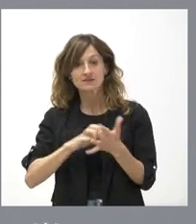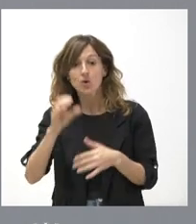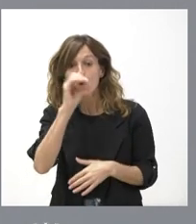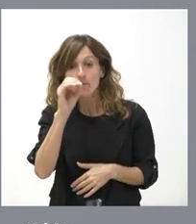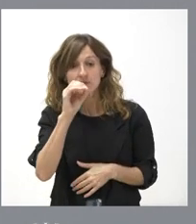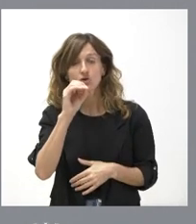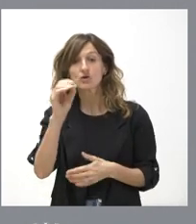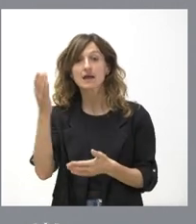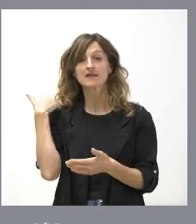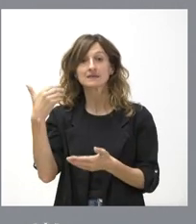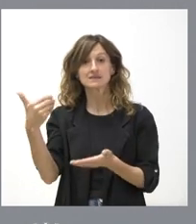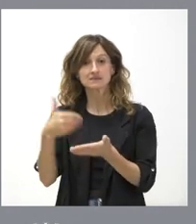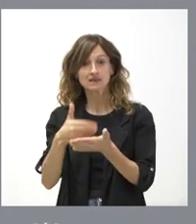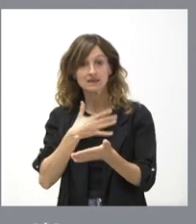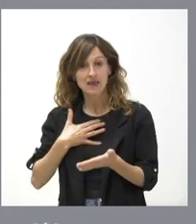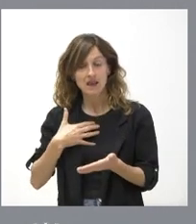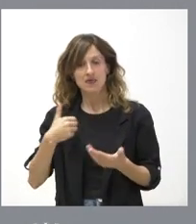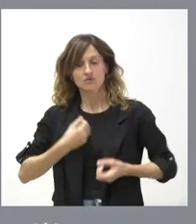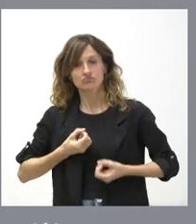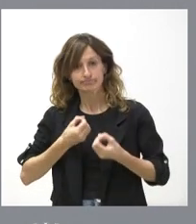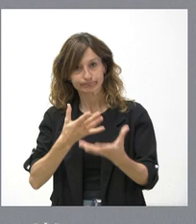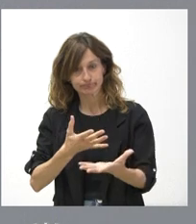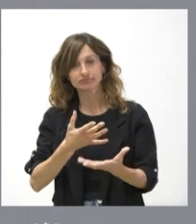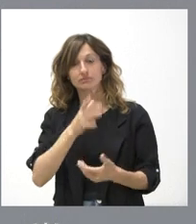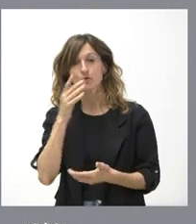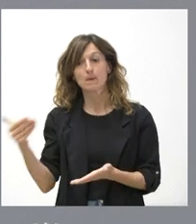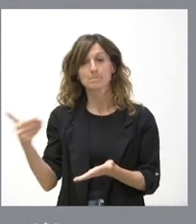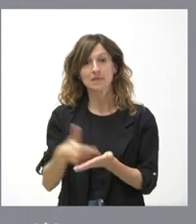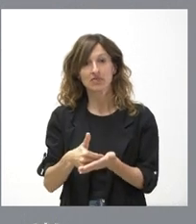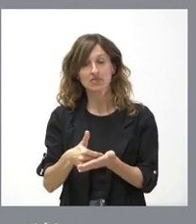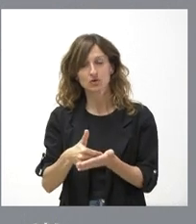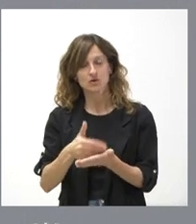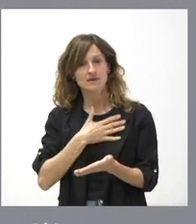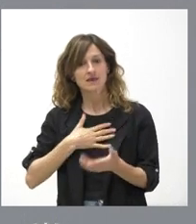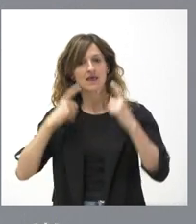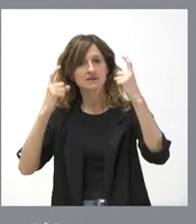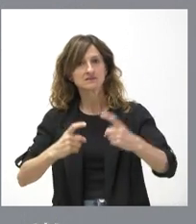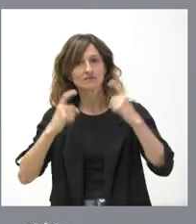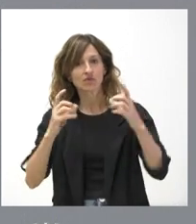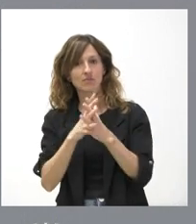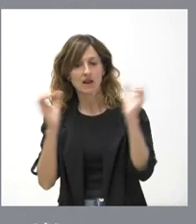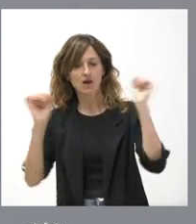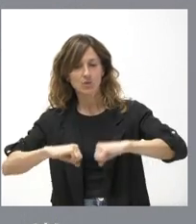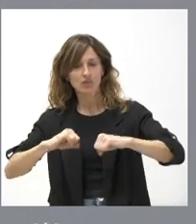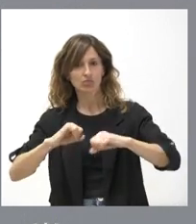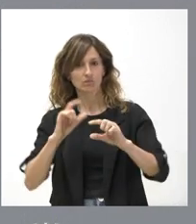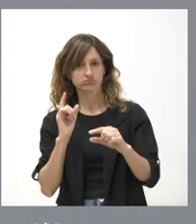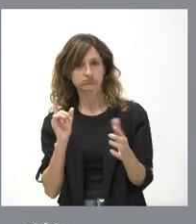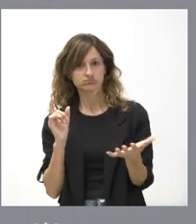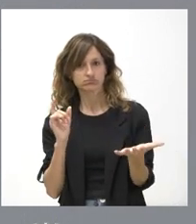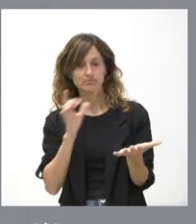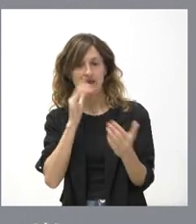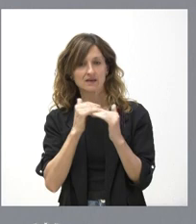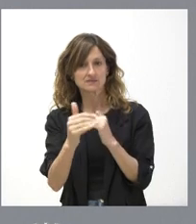lo que quiso la gente de Castilla y León. La gente de Castilla y León nos ha pedido siempre que hagamos un esfuerzo para el acuerdo, para el pacto, para dar